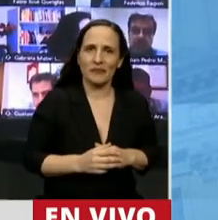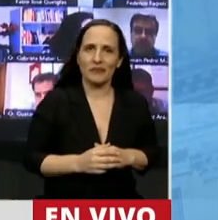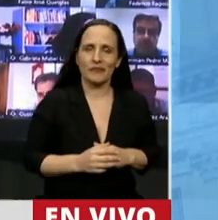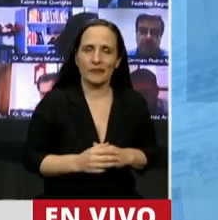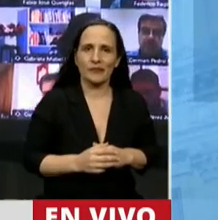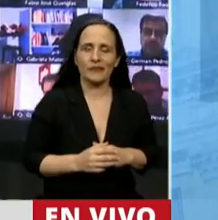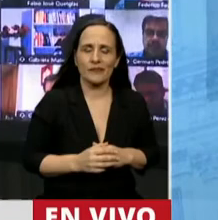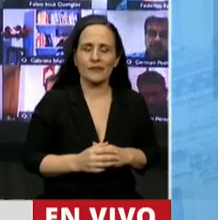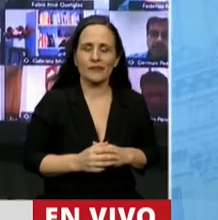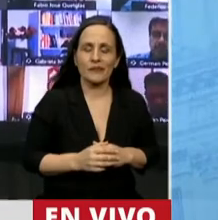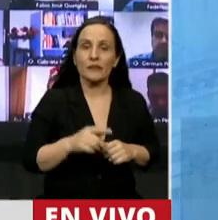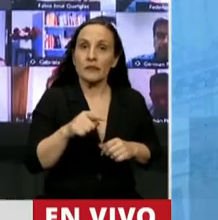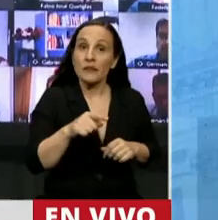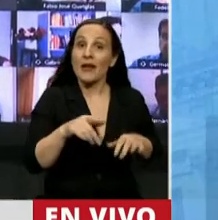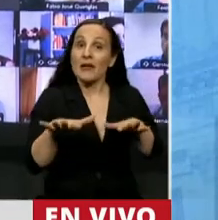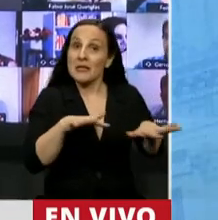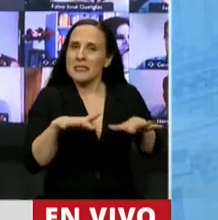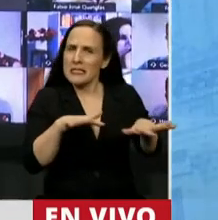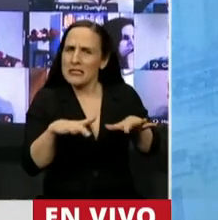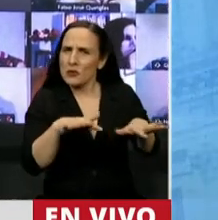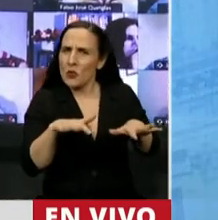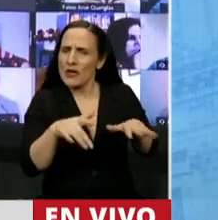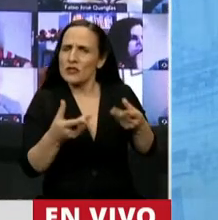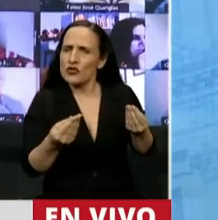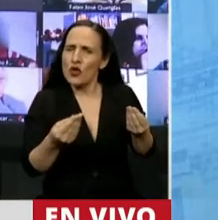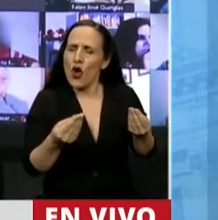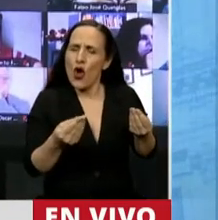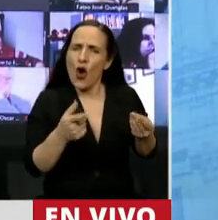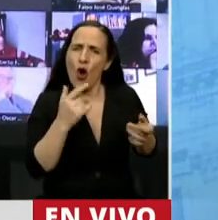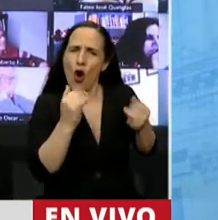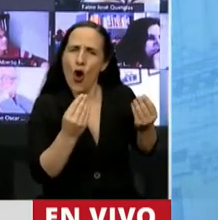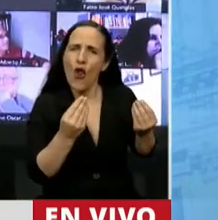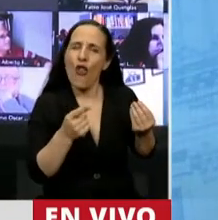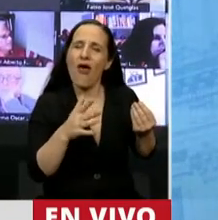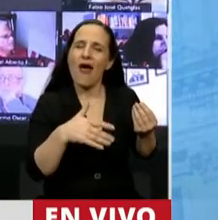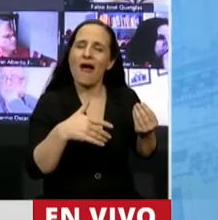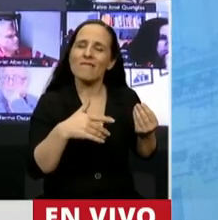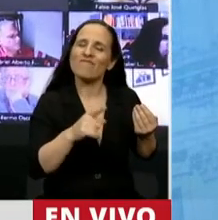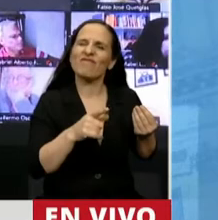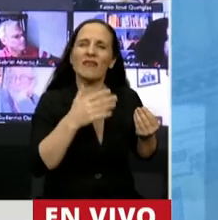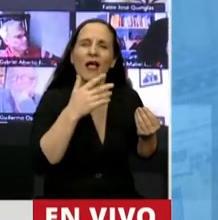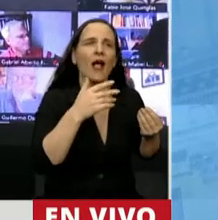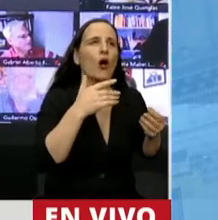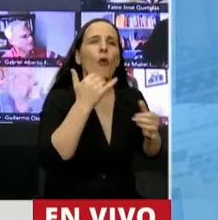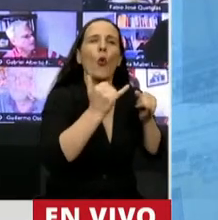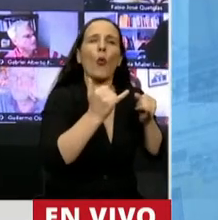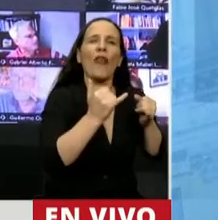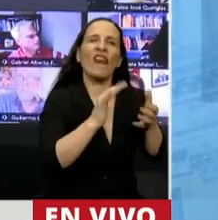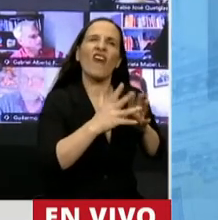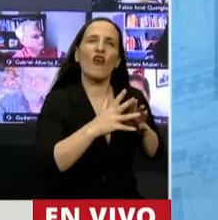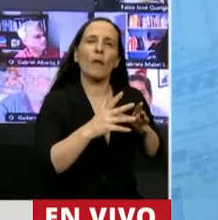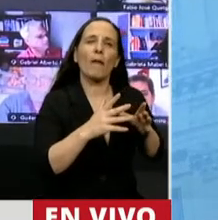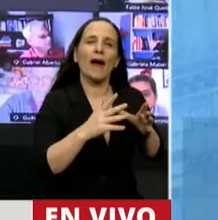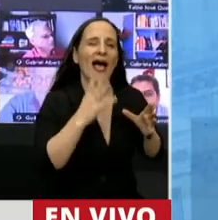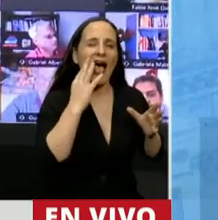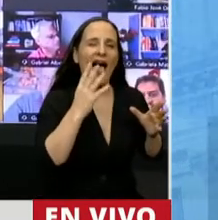también son sumidos en lo que se llama el reduccionismo, es decir,